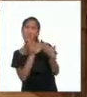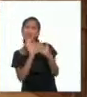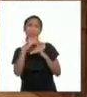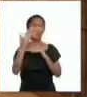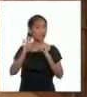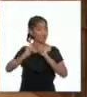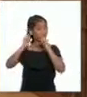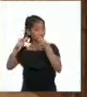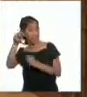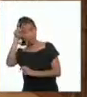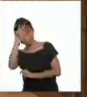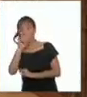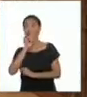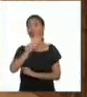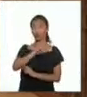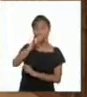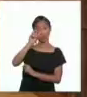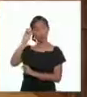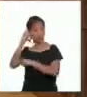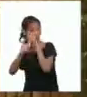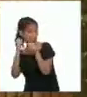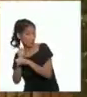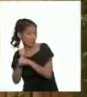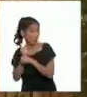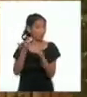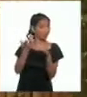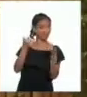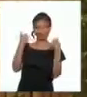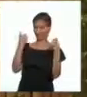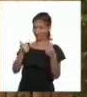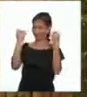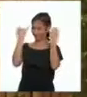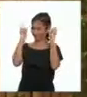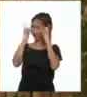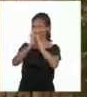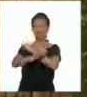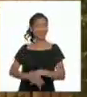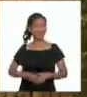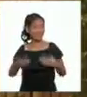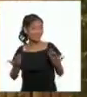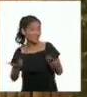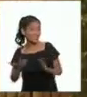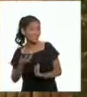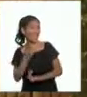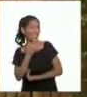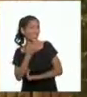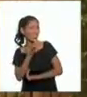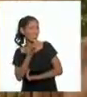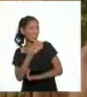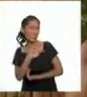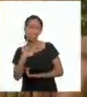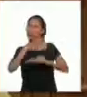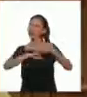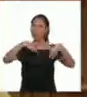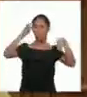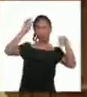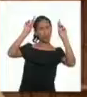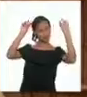regalarle al perú por sus 200 años esa es una excelente idea de qué trataría nuestro mural